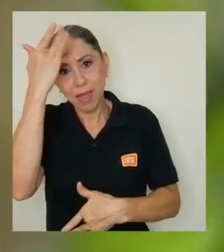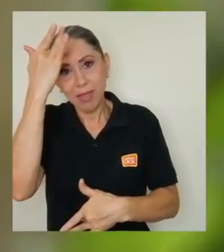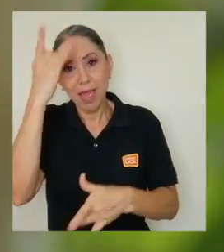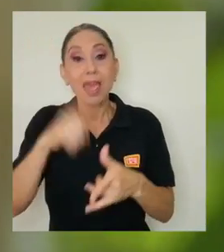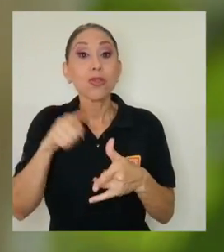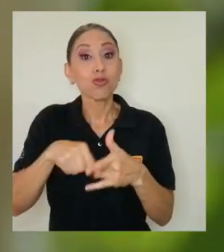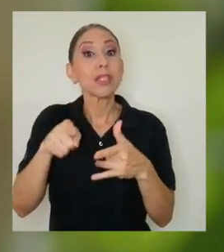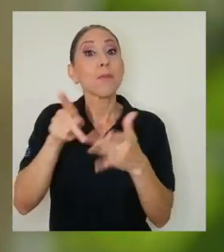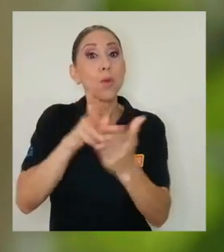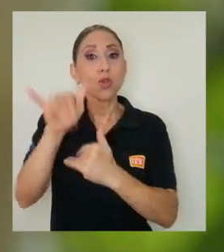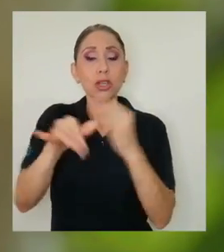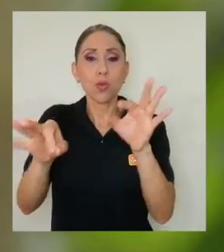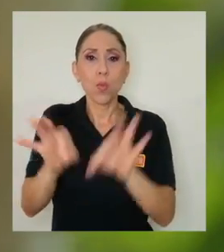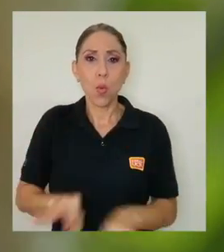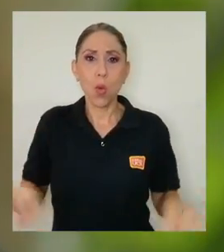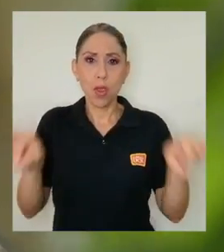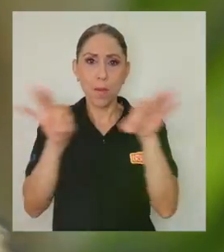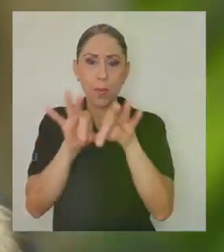proyecto.